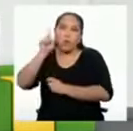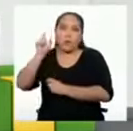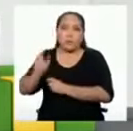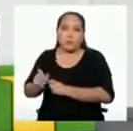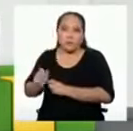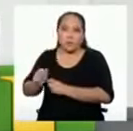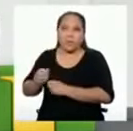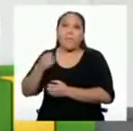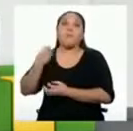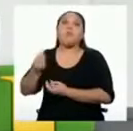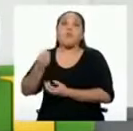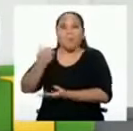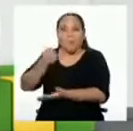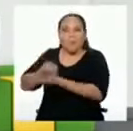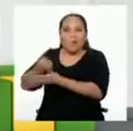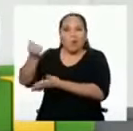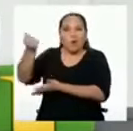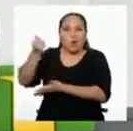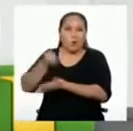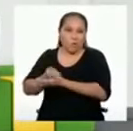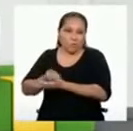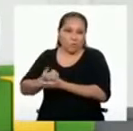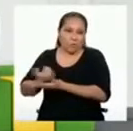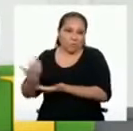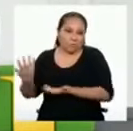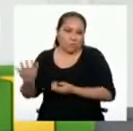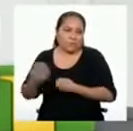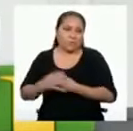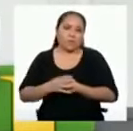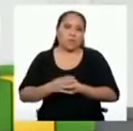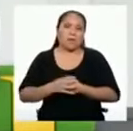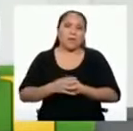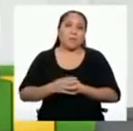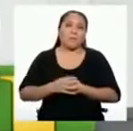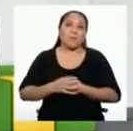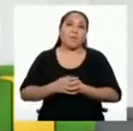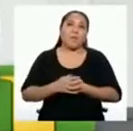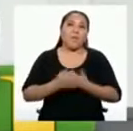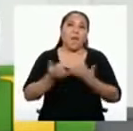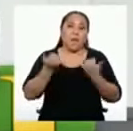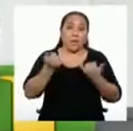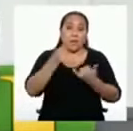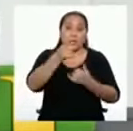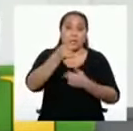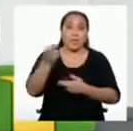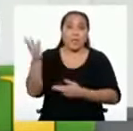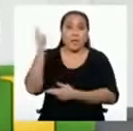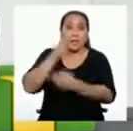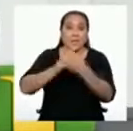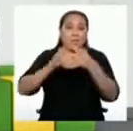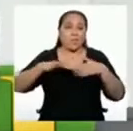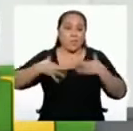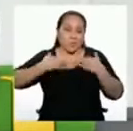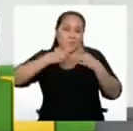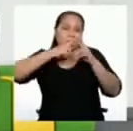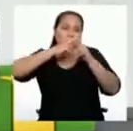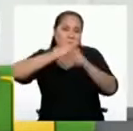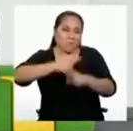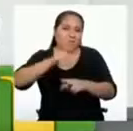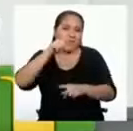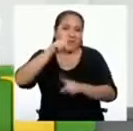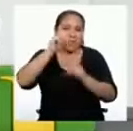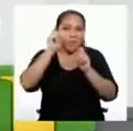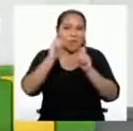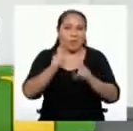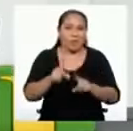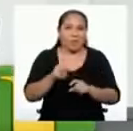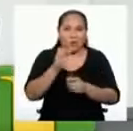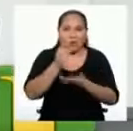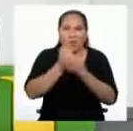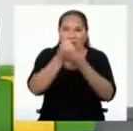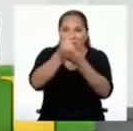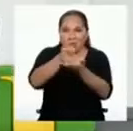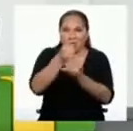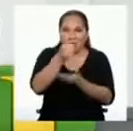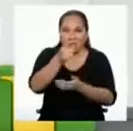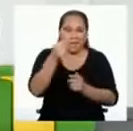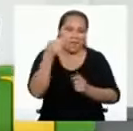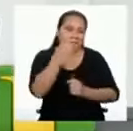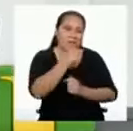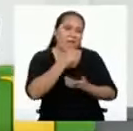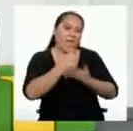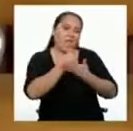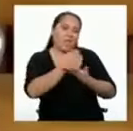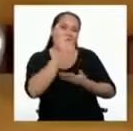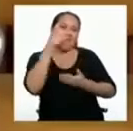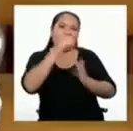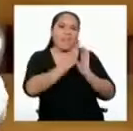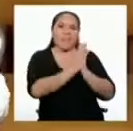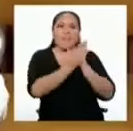ya que fue adquirido legítimamente por ellos. Ahora que están de vuelta, podemos contestar nuestra pregunta de hoy con su ayuda y la de este libro